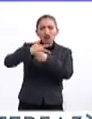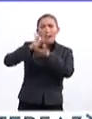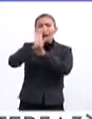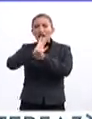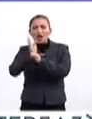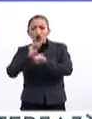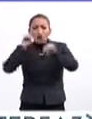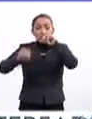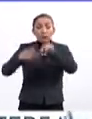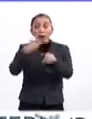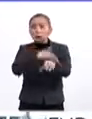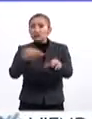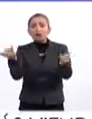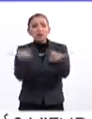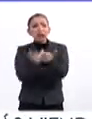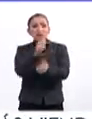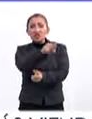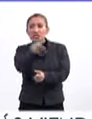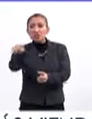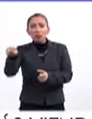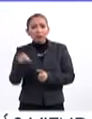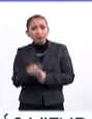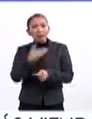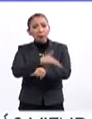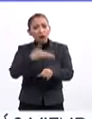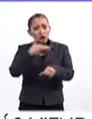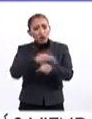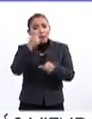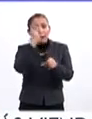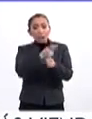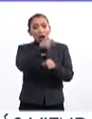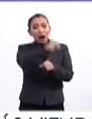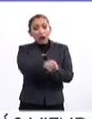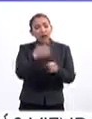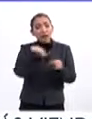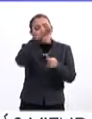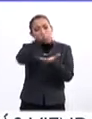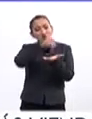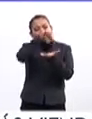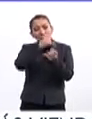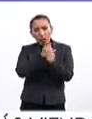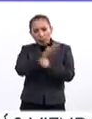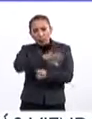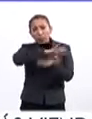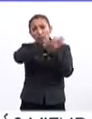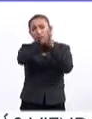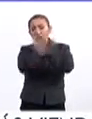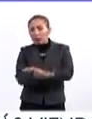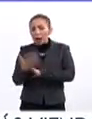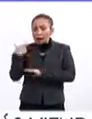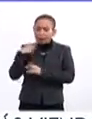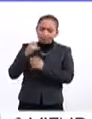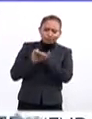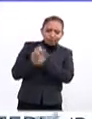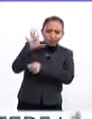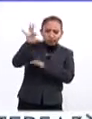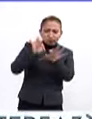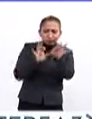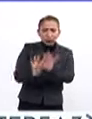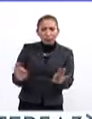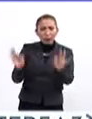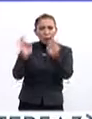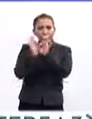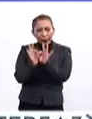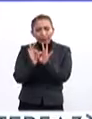películas, pero el proceso es el mismo. El proceso es que primeramente se recaba la información y luego hay que decidir qué es lo más